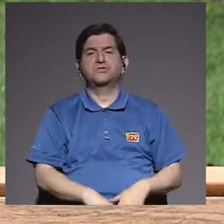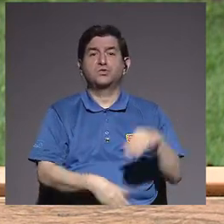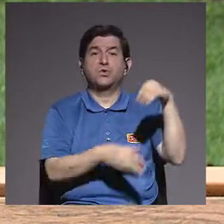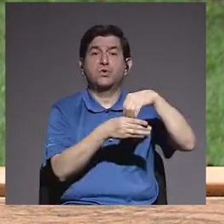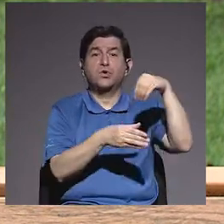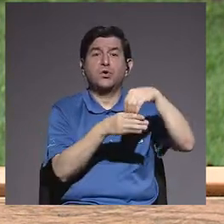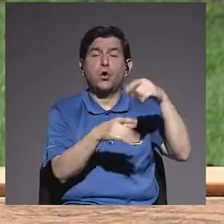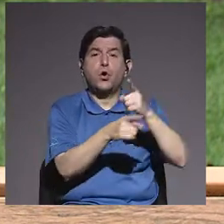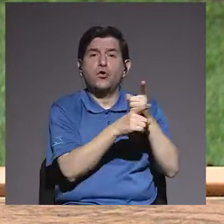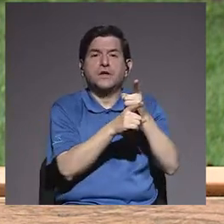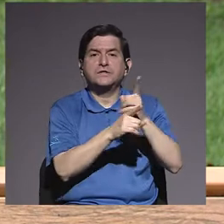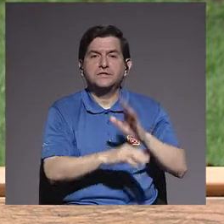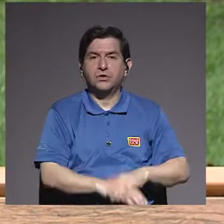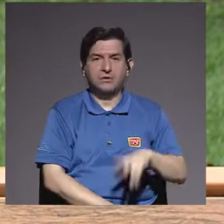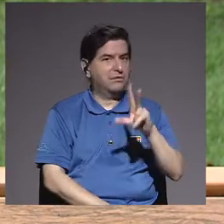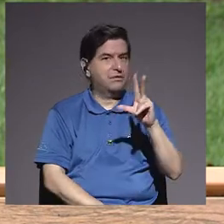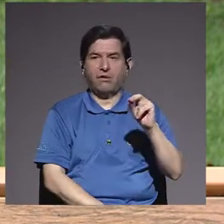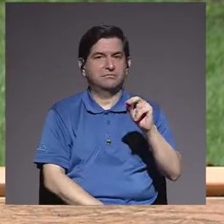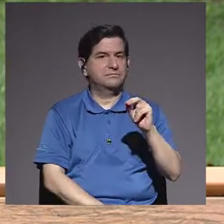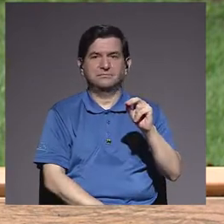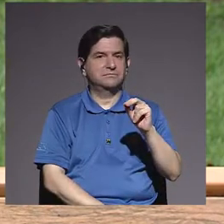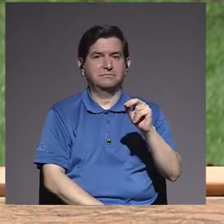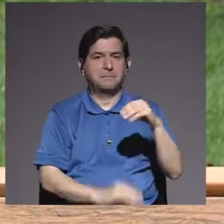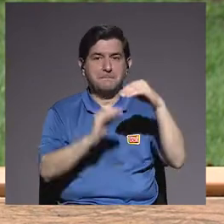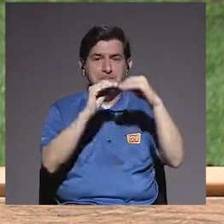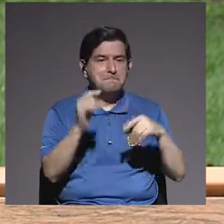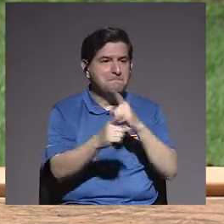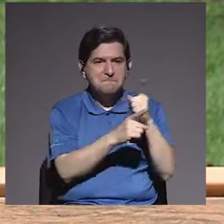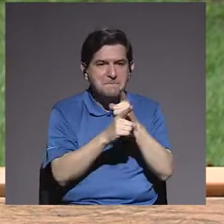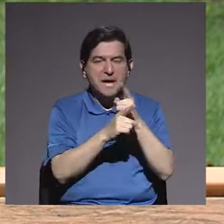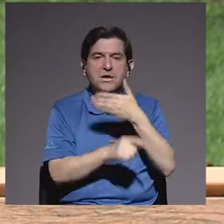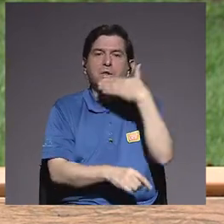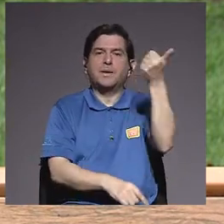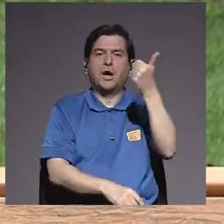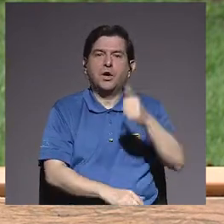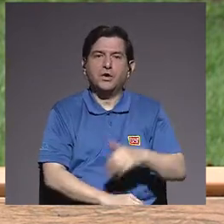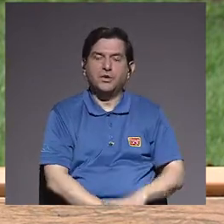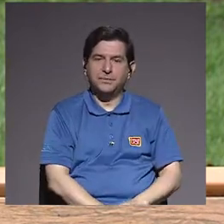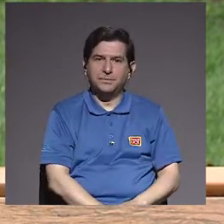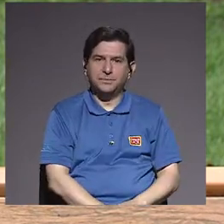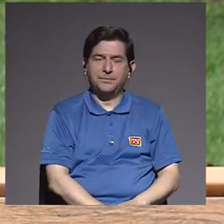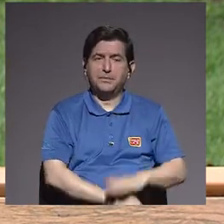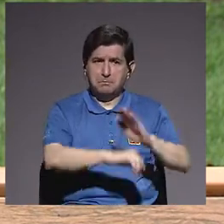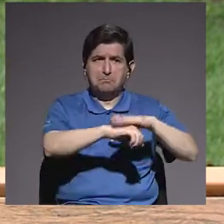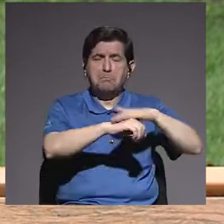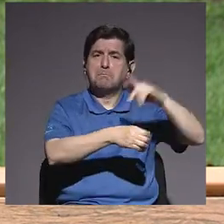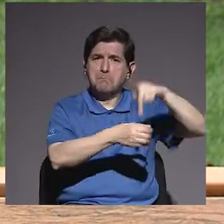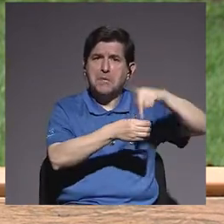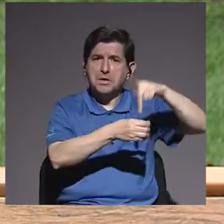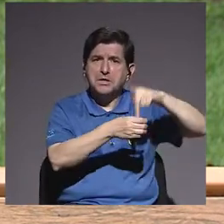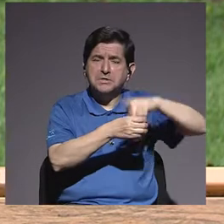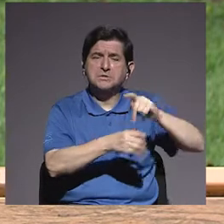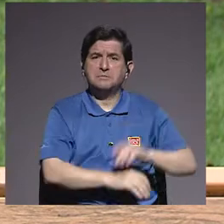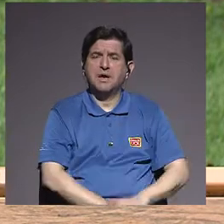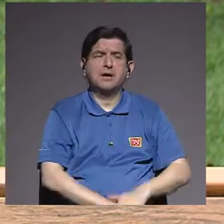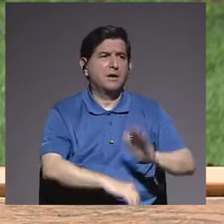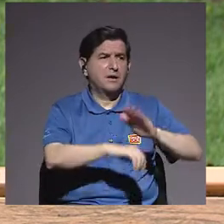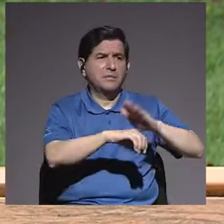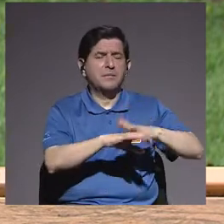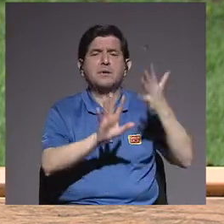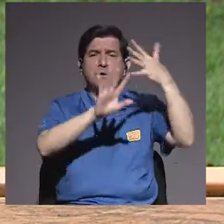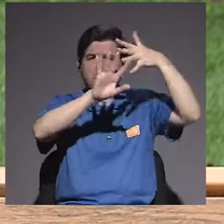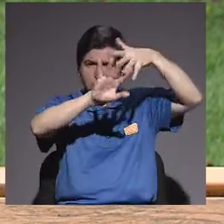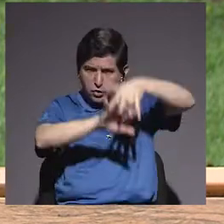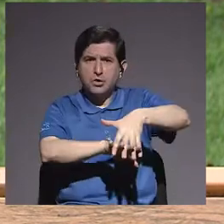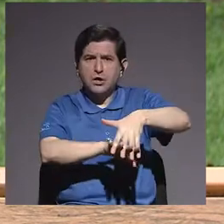aportando a corregirlo. Y no, entre menos lo corrijamos es mejor. Dejémoslo que participe y dejémoslo